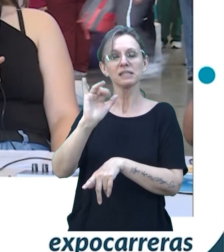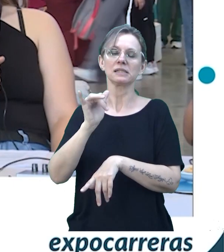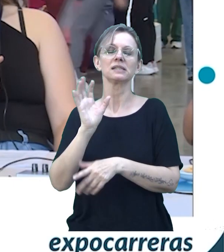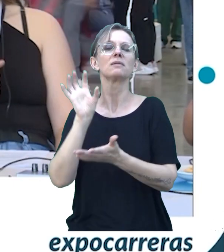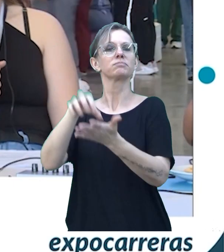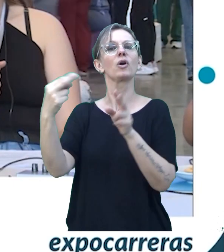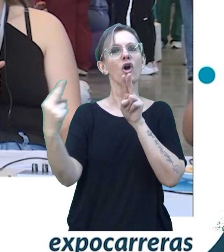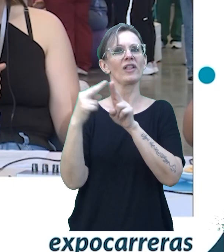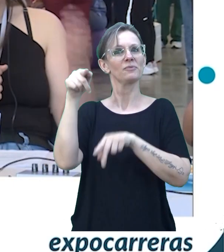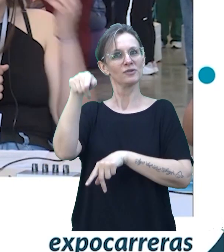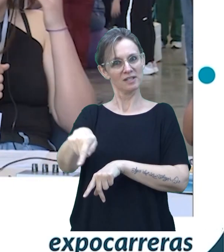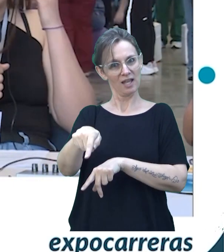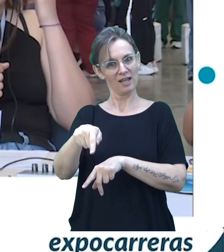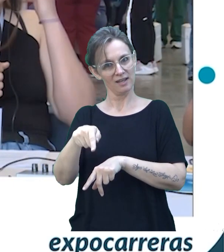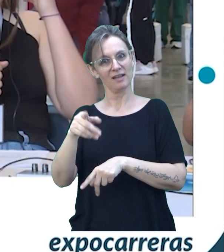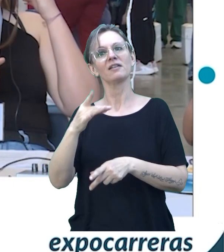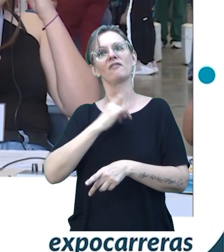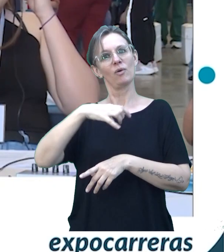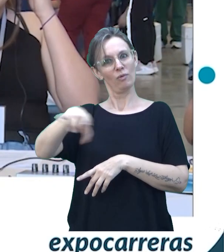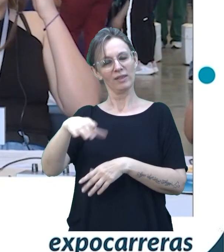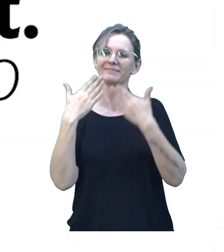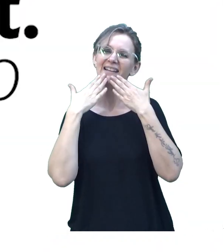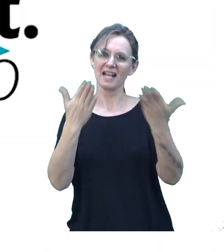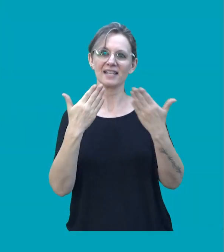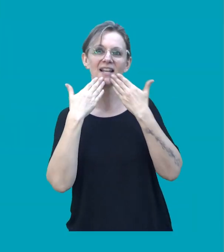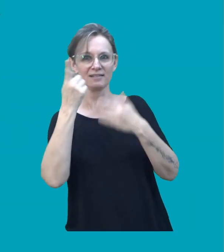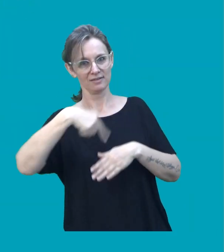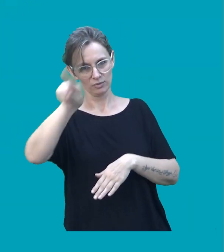stand, entonces, de FADU. Sí, estamos ahí. Gracias. Gracias a ustedes. ustedes.